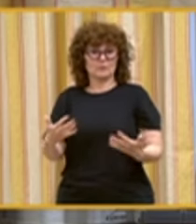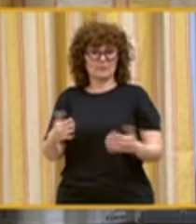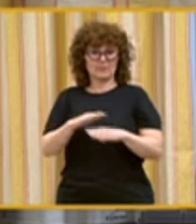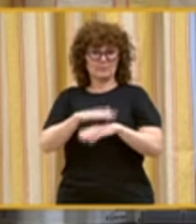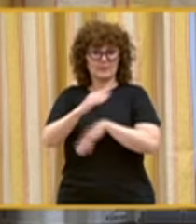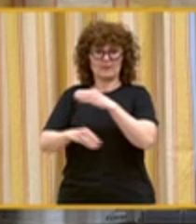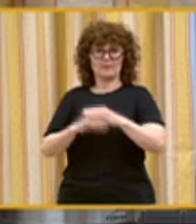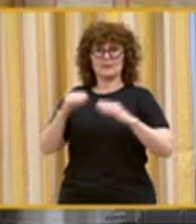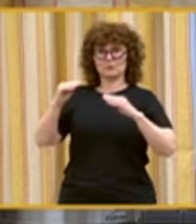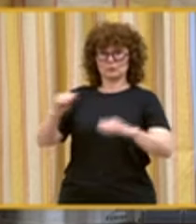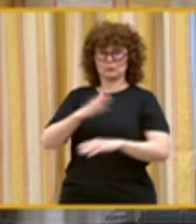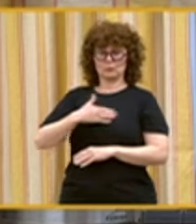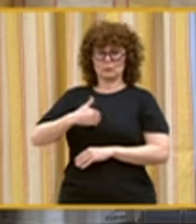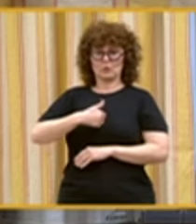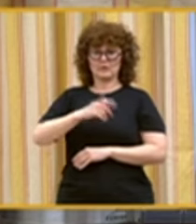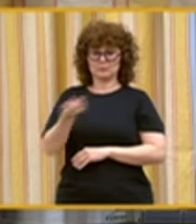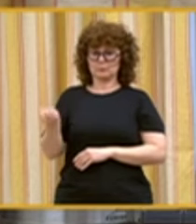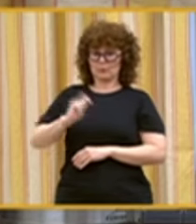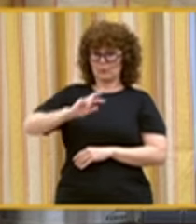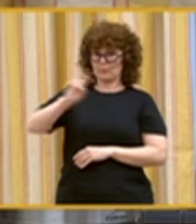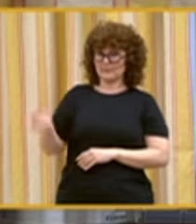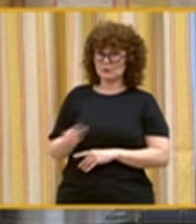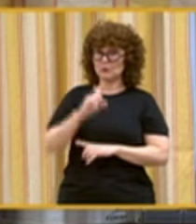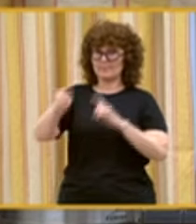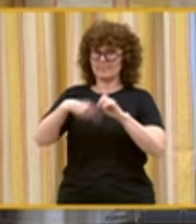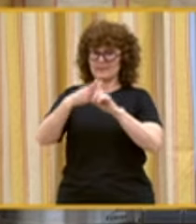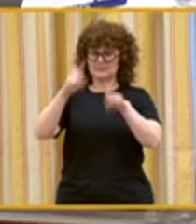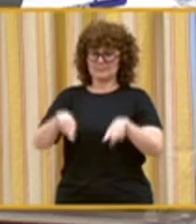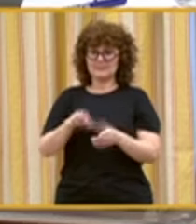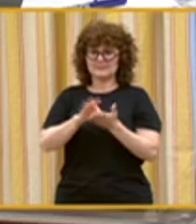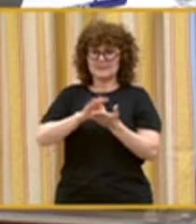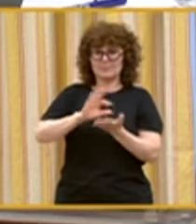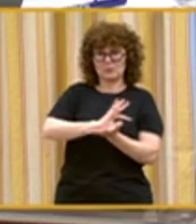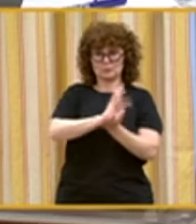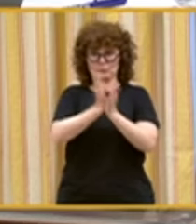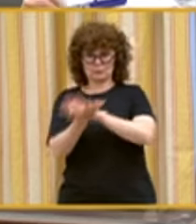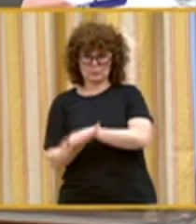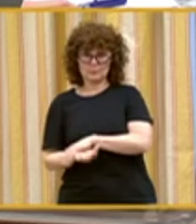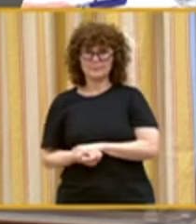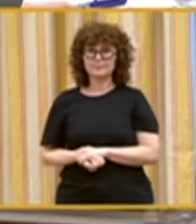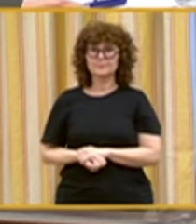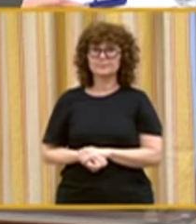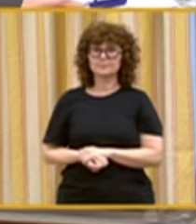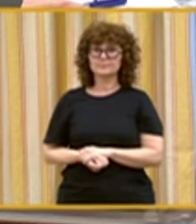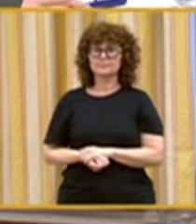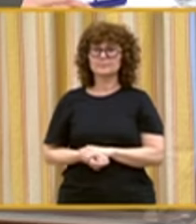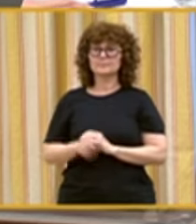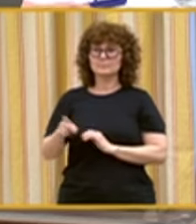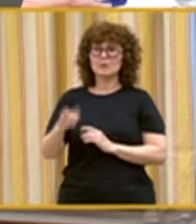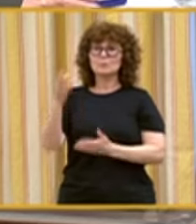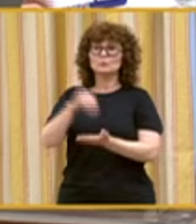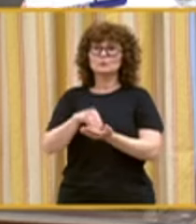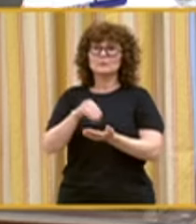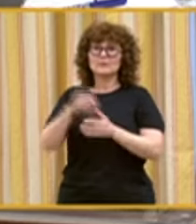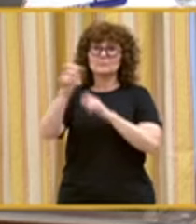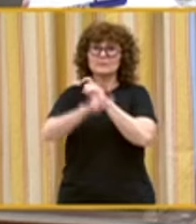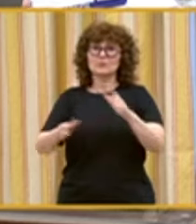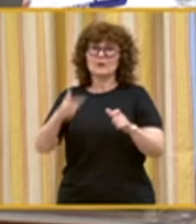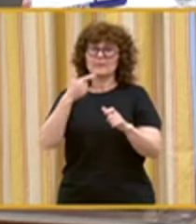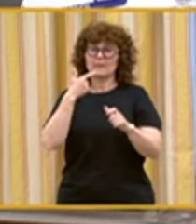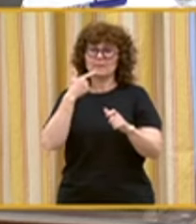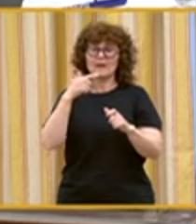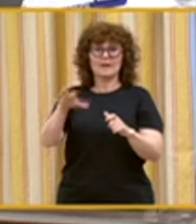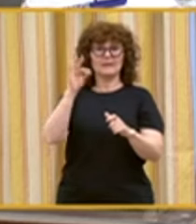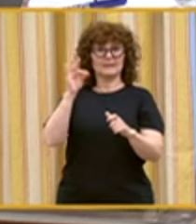desarrollar nuevos roles profesionales y procesos de cambio de los servicios. Todo ello desincentiva a muchas de las personas que eligen como